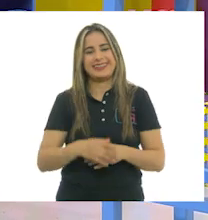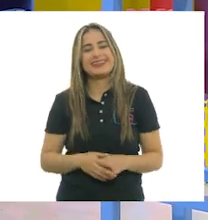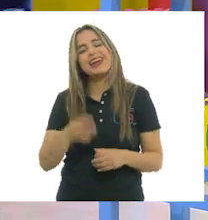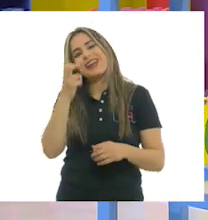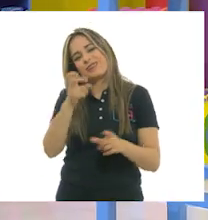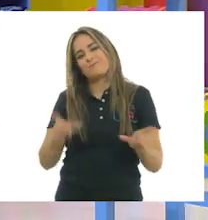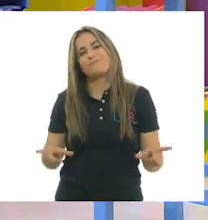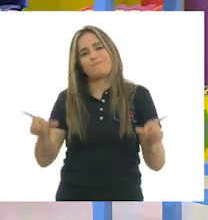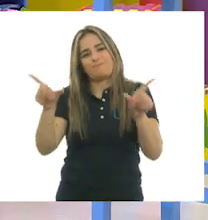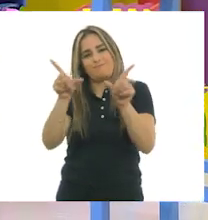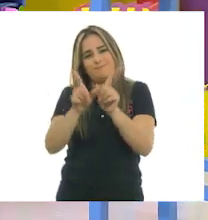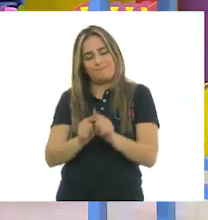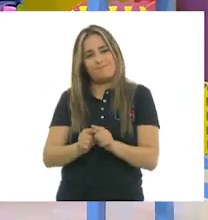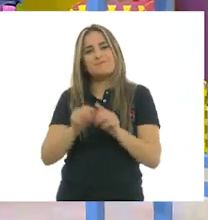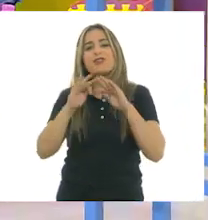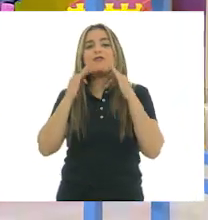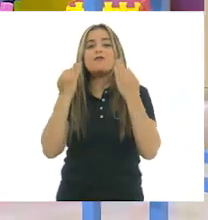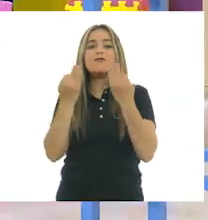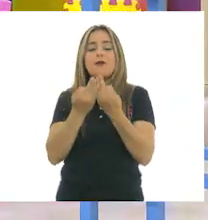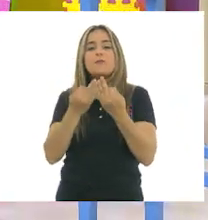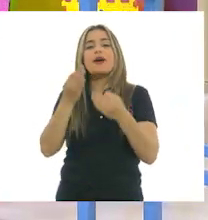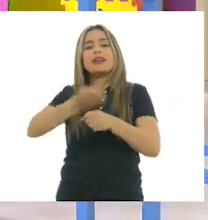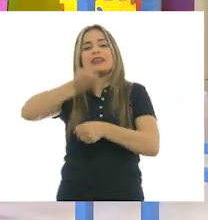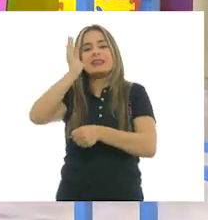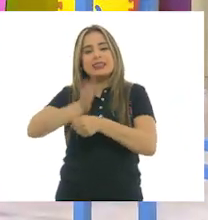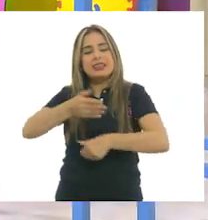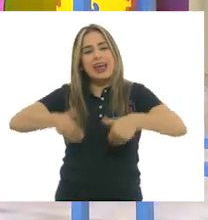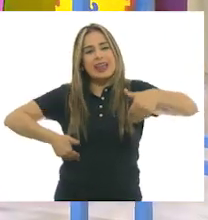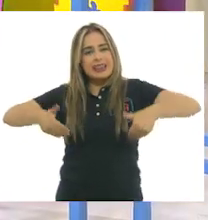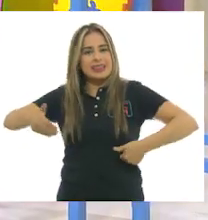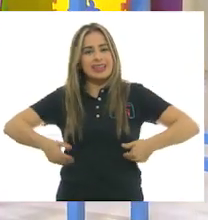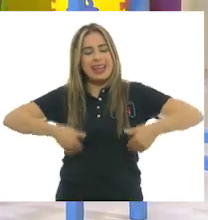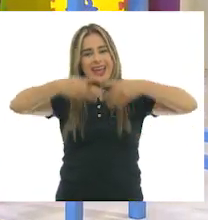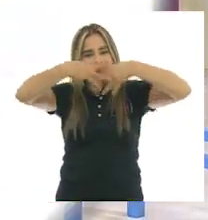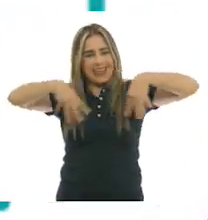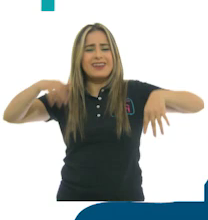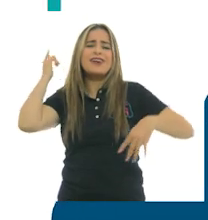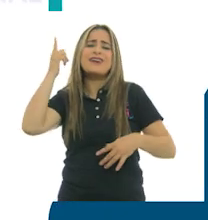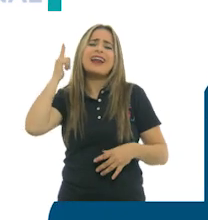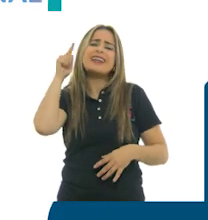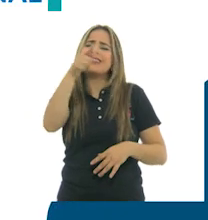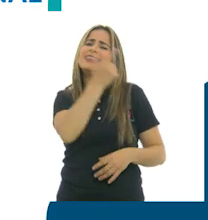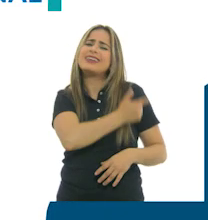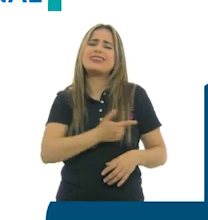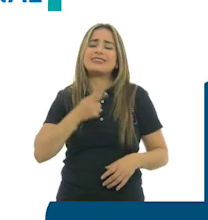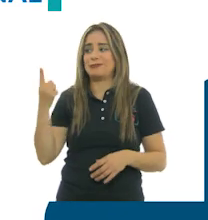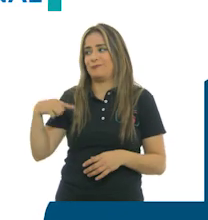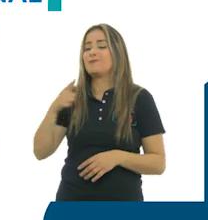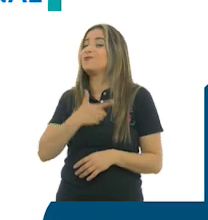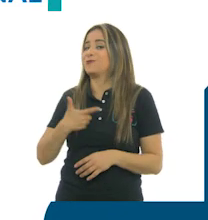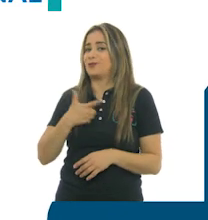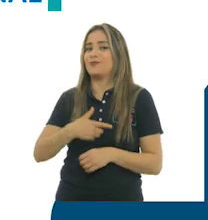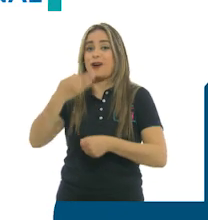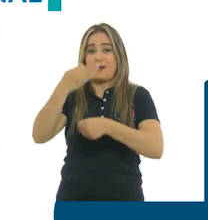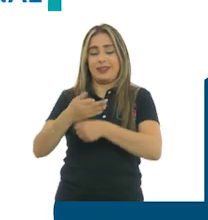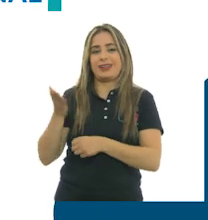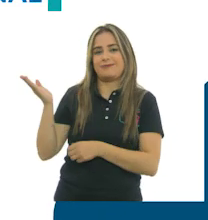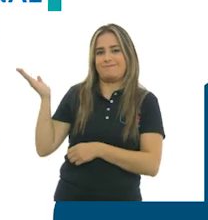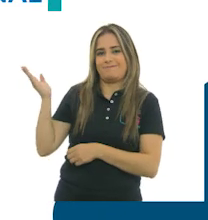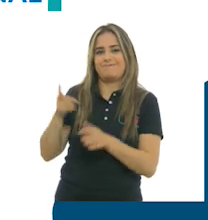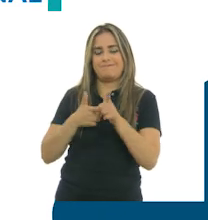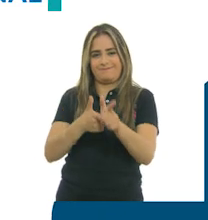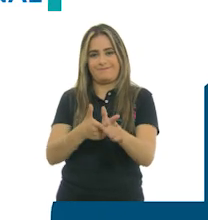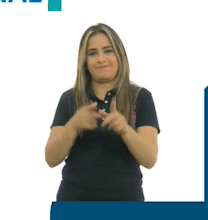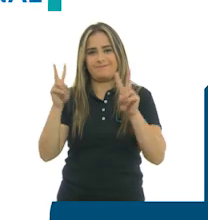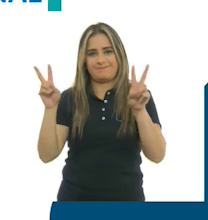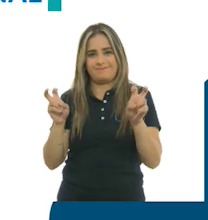Hemos terminado con las formas de la comedia. Espero lo hayan disfrutado tanto como nosotros. Y continuamos con educación socioemocional.